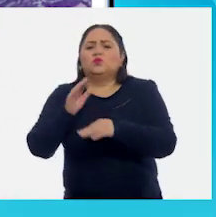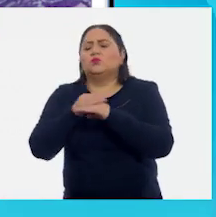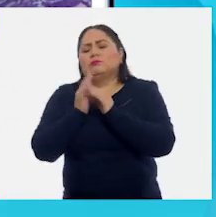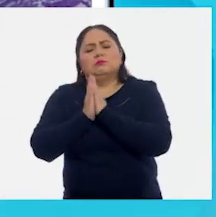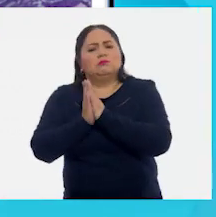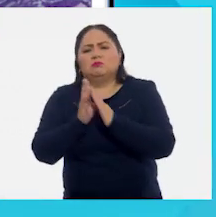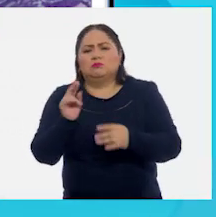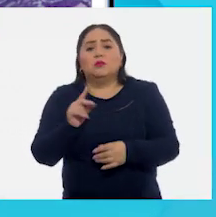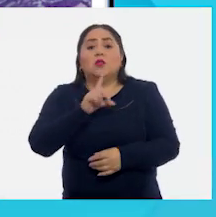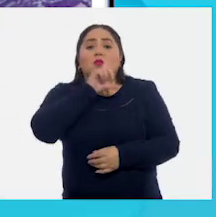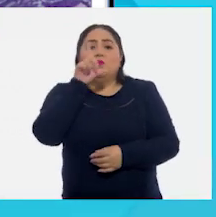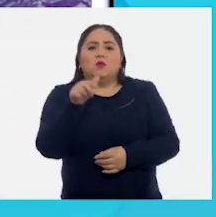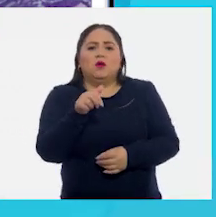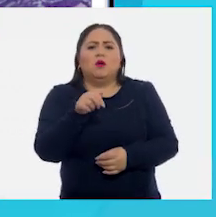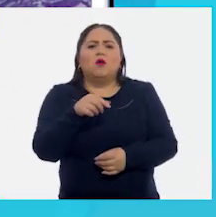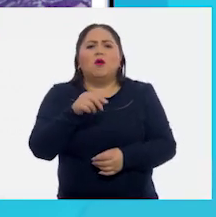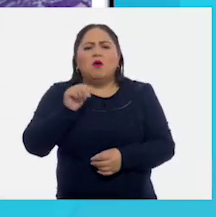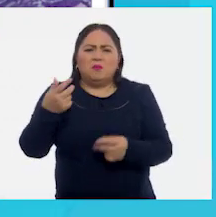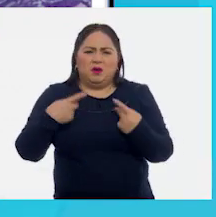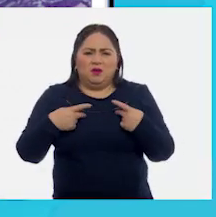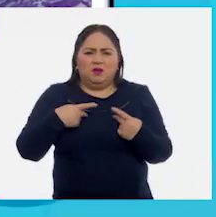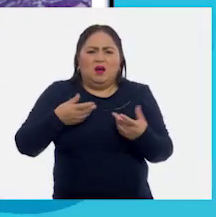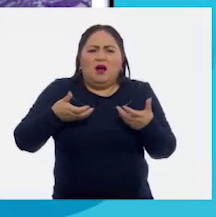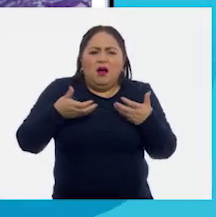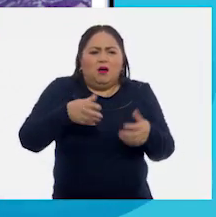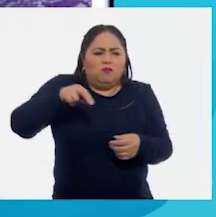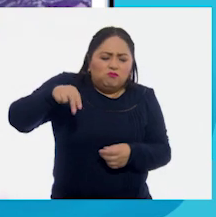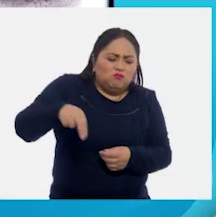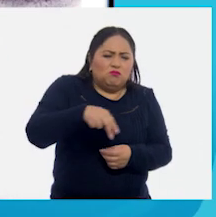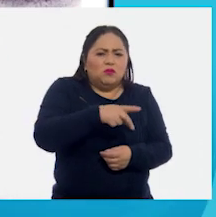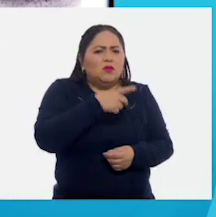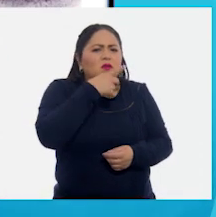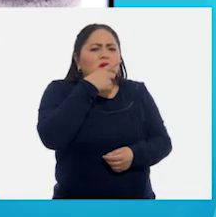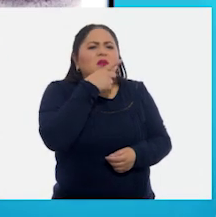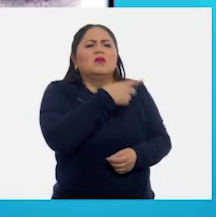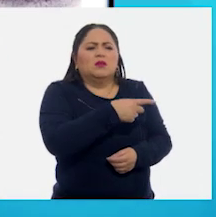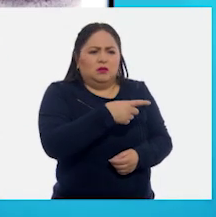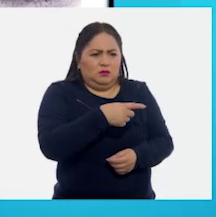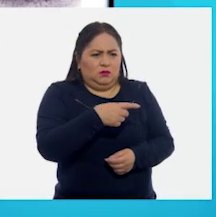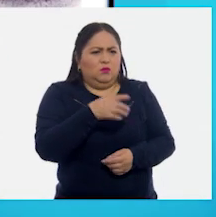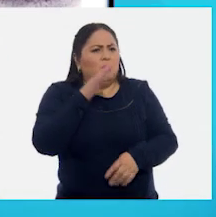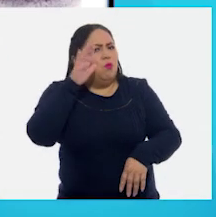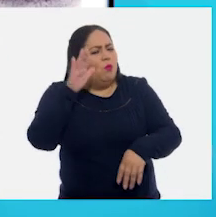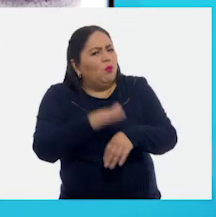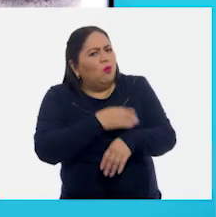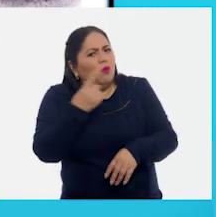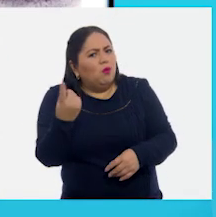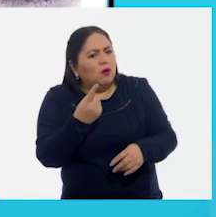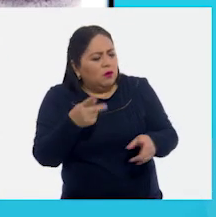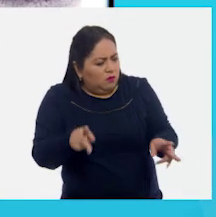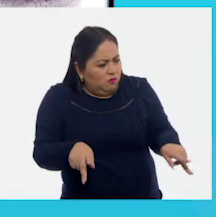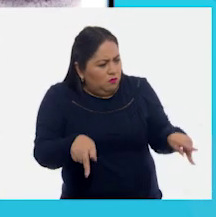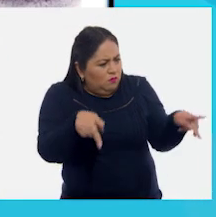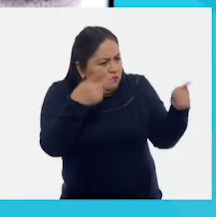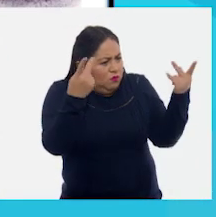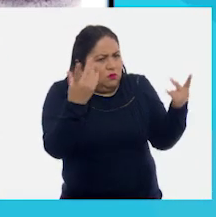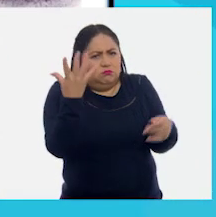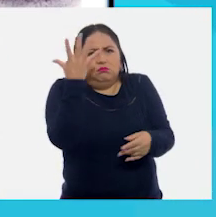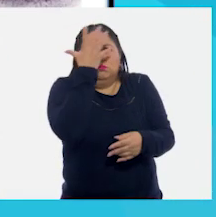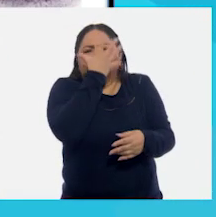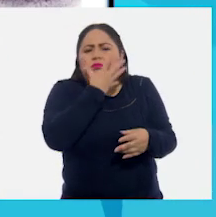por favor. Pero pasaba por ahí un vagabundo y el vagabundo le dijo que por qué iba a vender tan